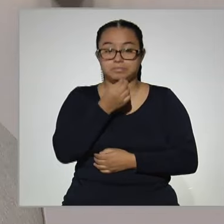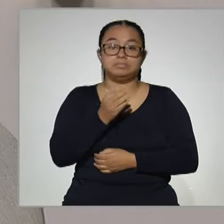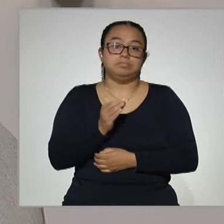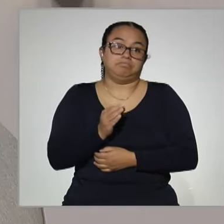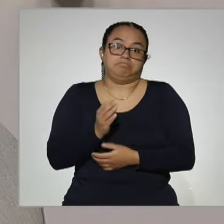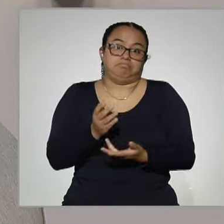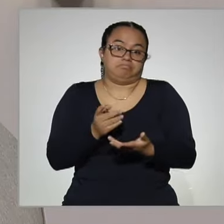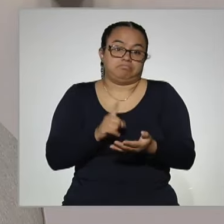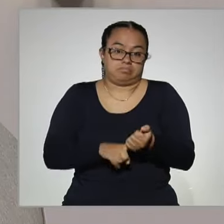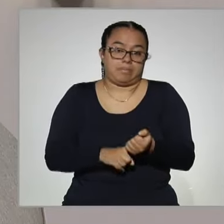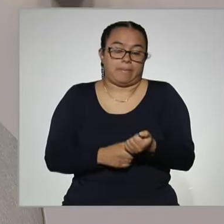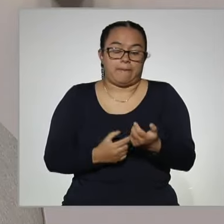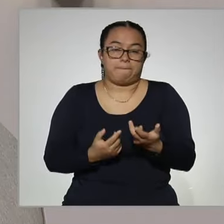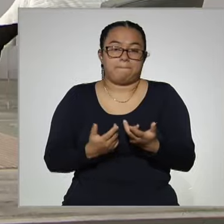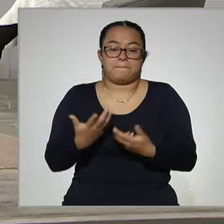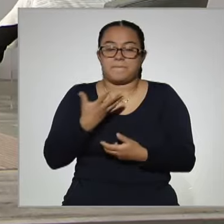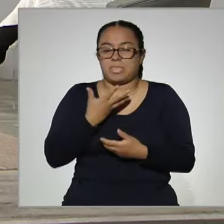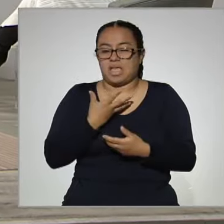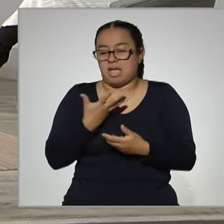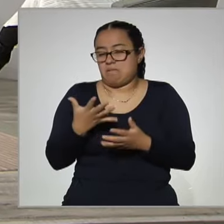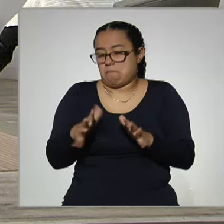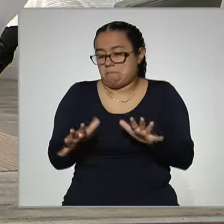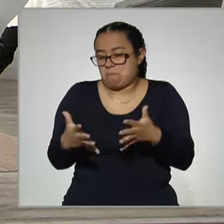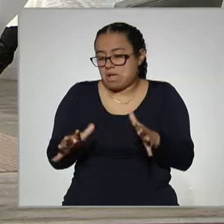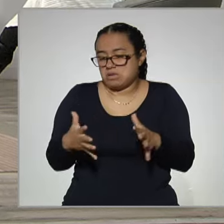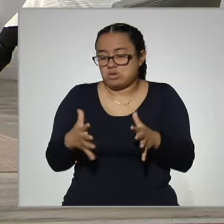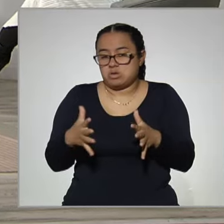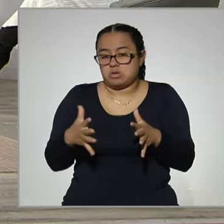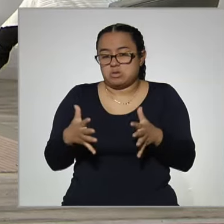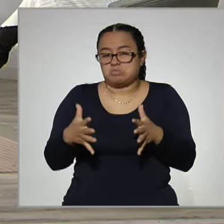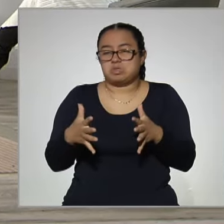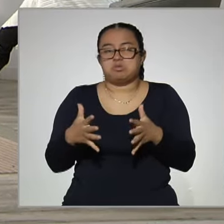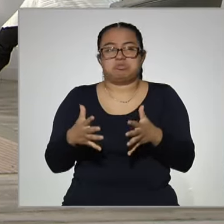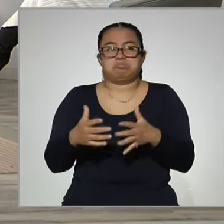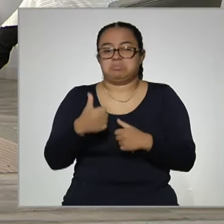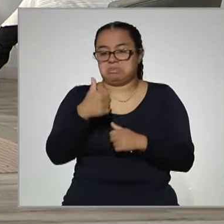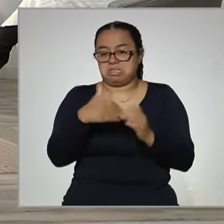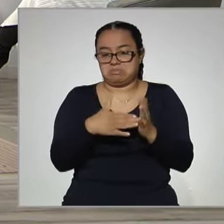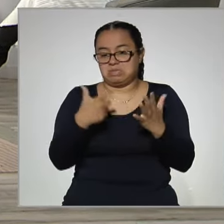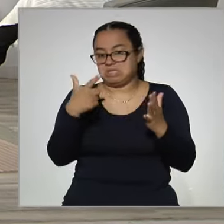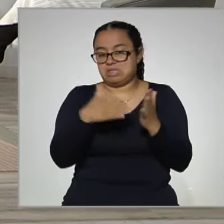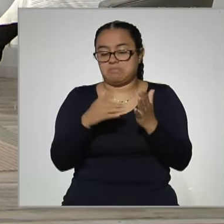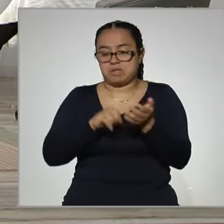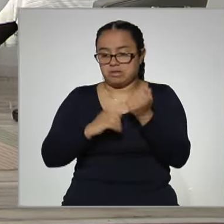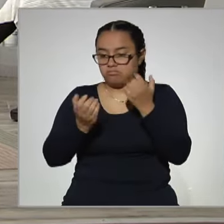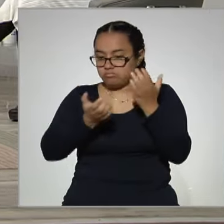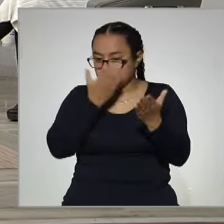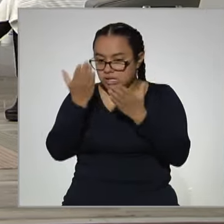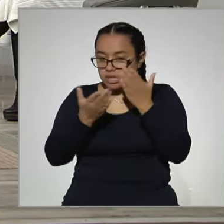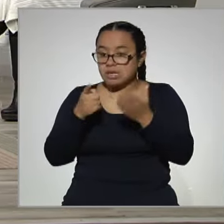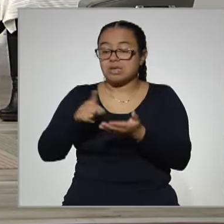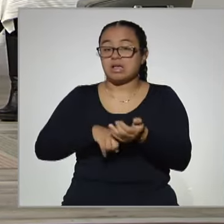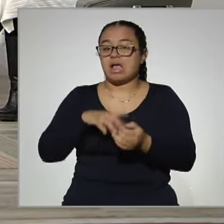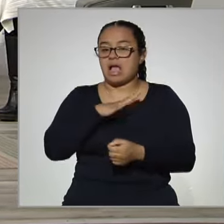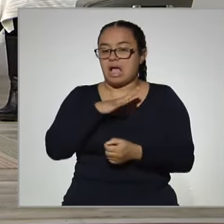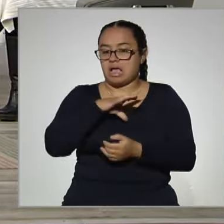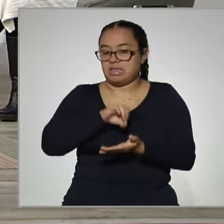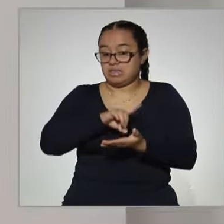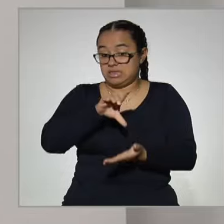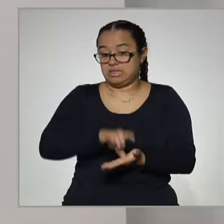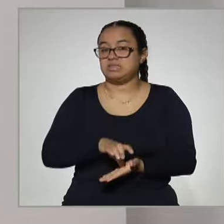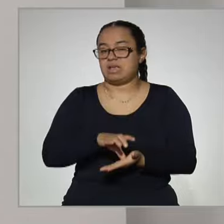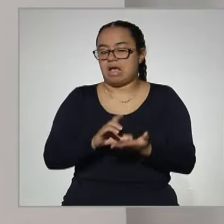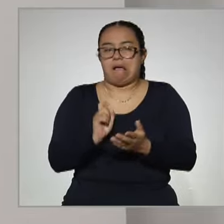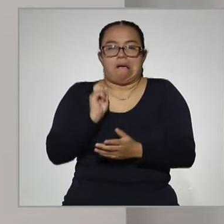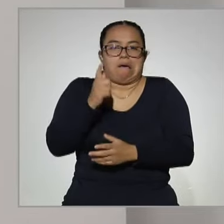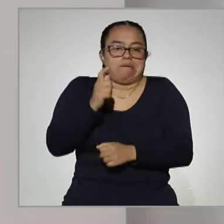alguna de estas condiciones. Tenemos más o menos como 6 mil o 7 mil estudiantes que tienen alguna discapacidad. Entonces,